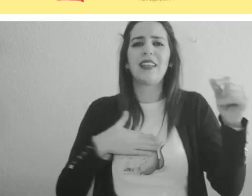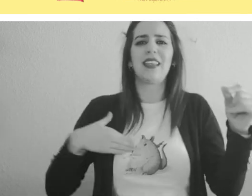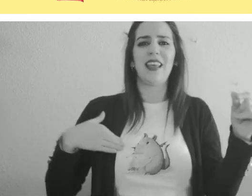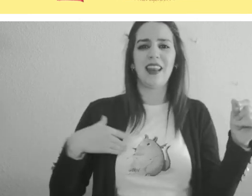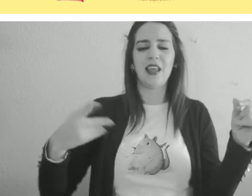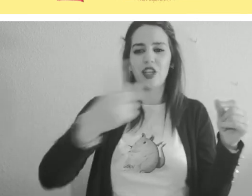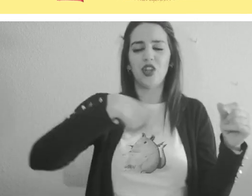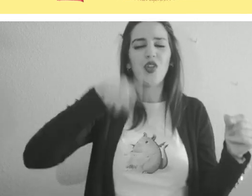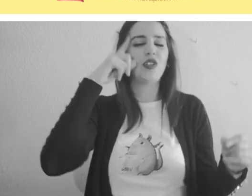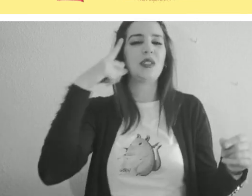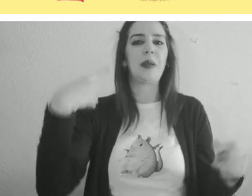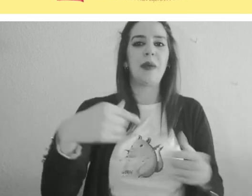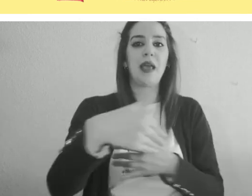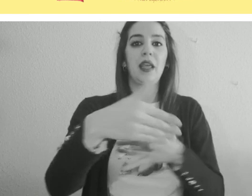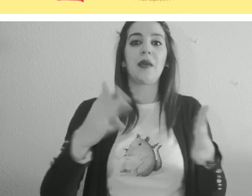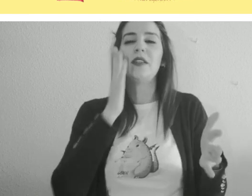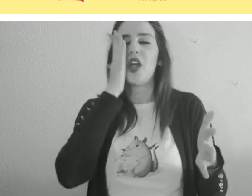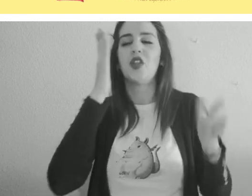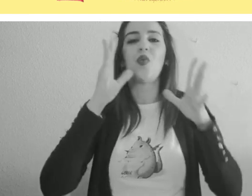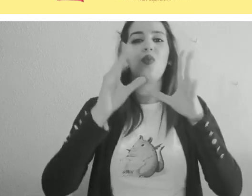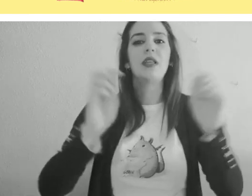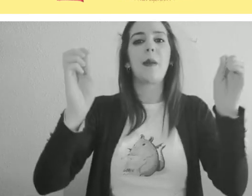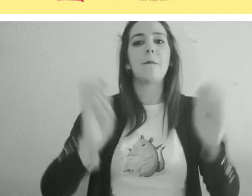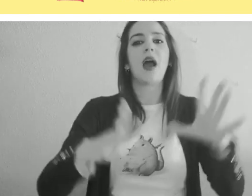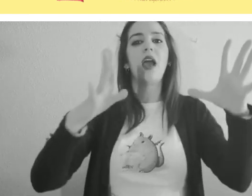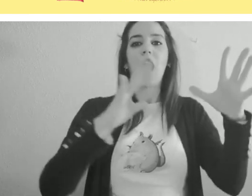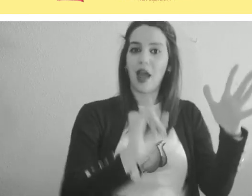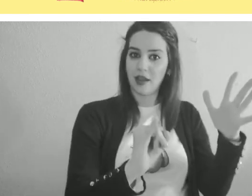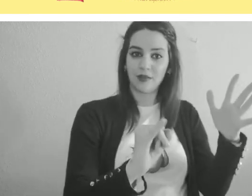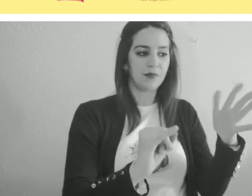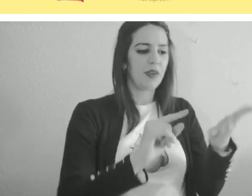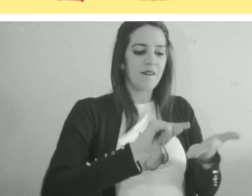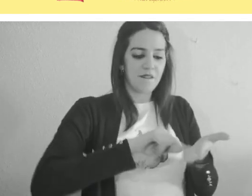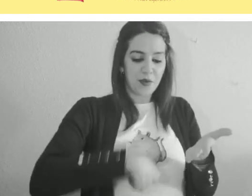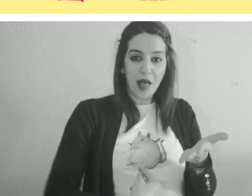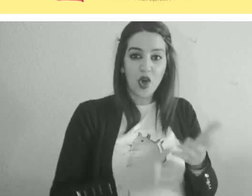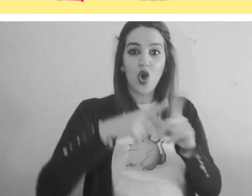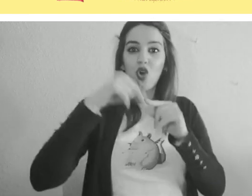habitación tiene magia. Firmado, Gorín.